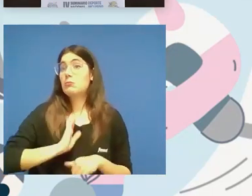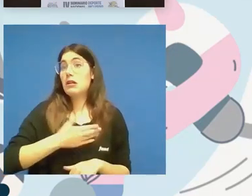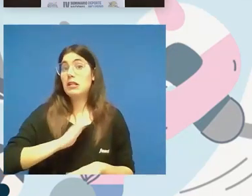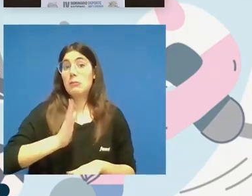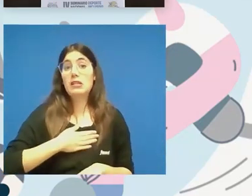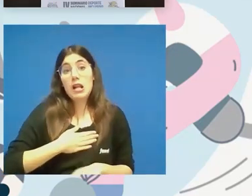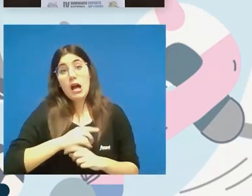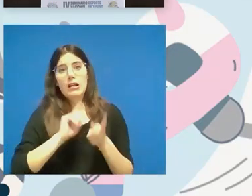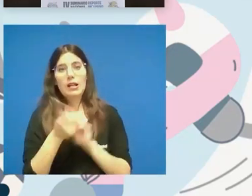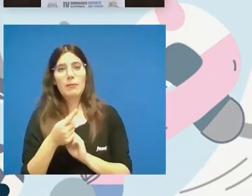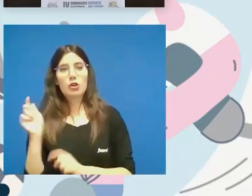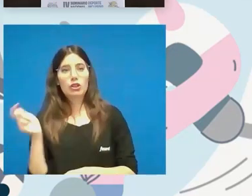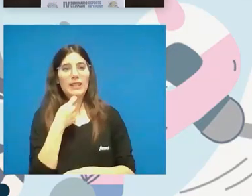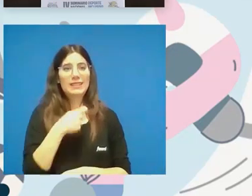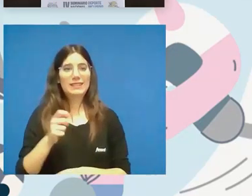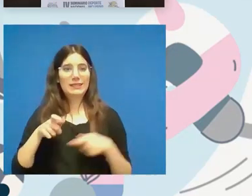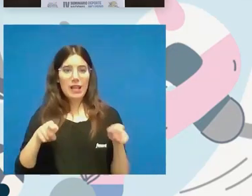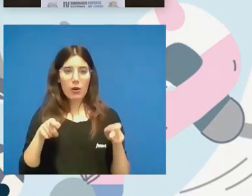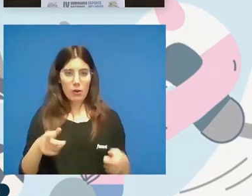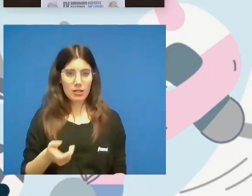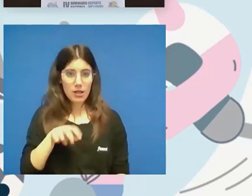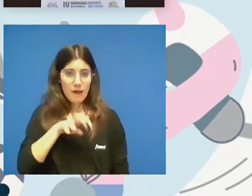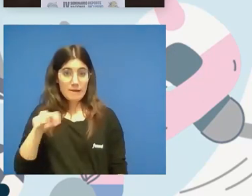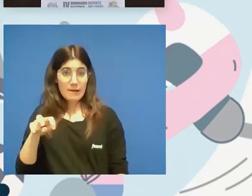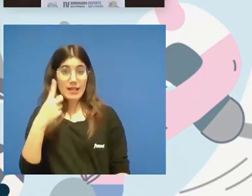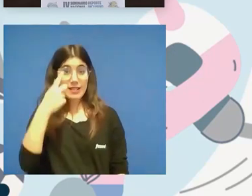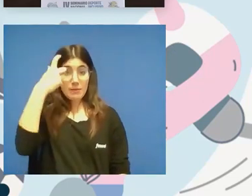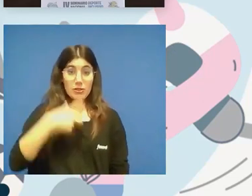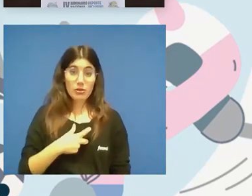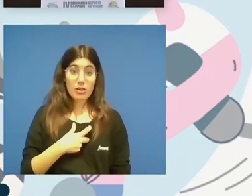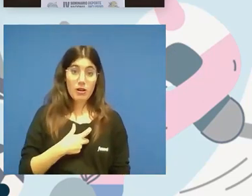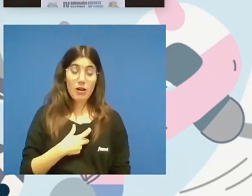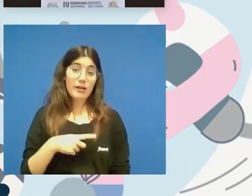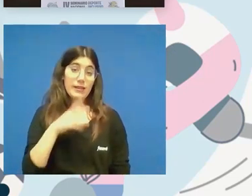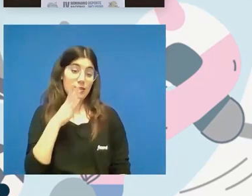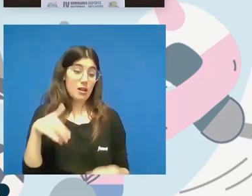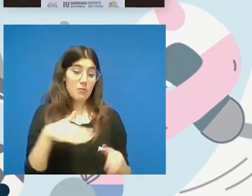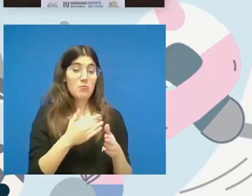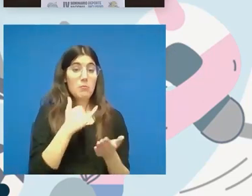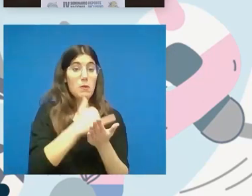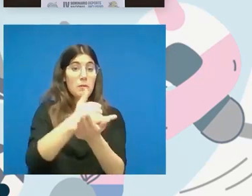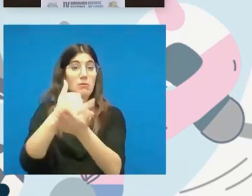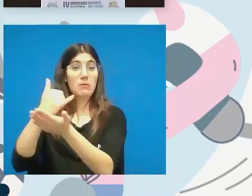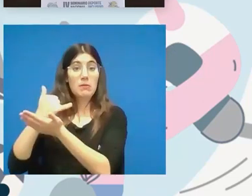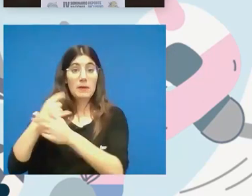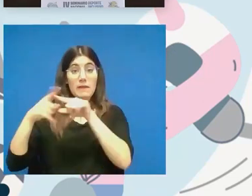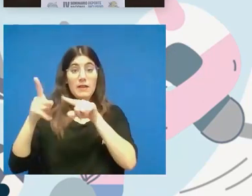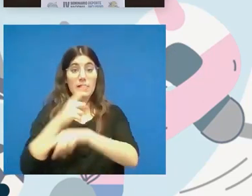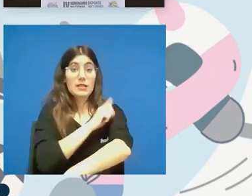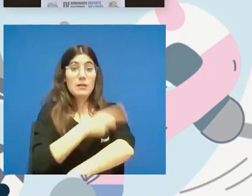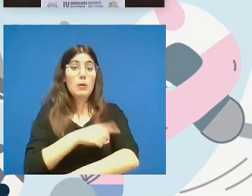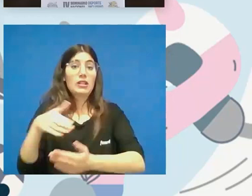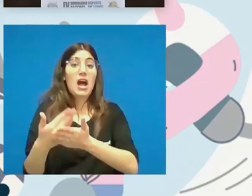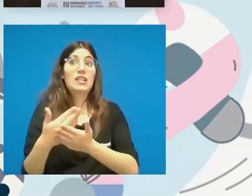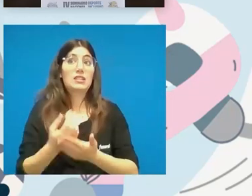mejor se queda en tenis en silla de ruedas esa misma persona que está haciendo este recorrido por todos estos deportes hasta encontrar su